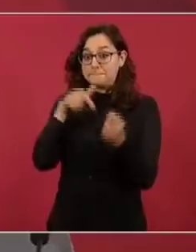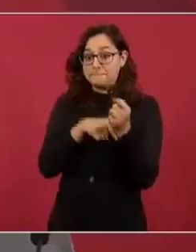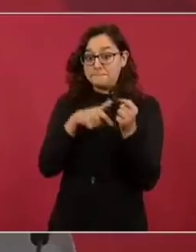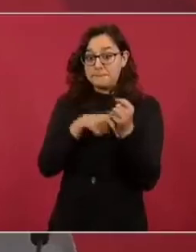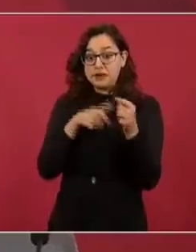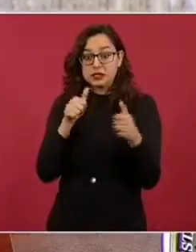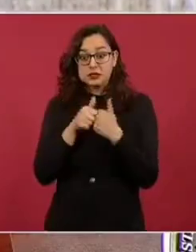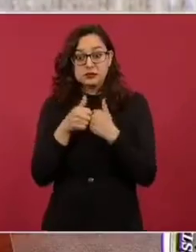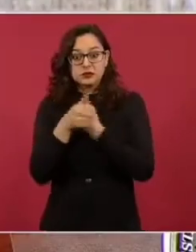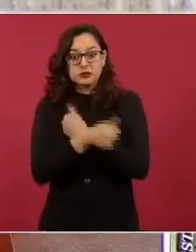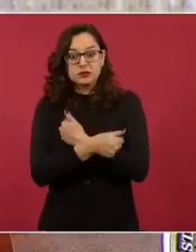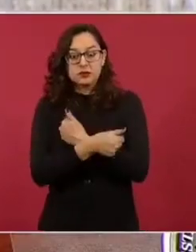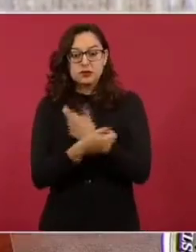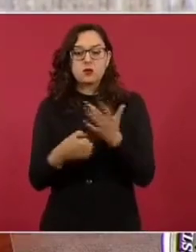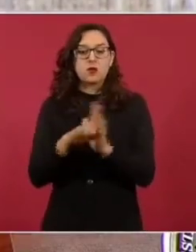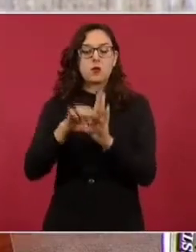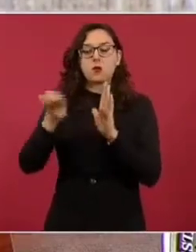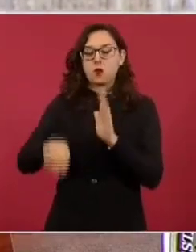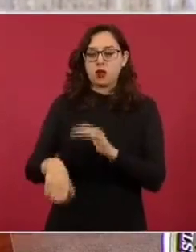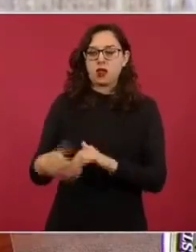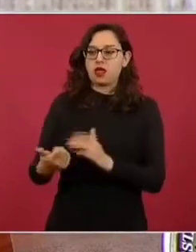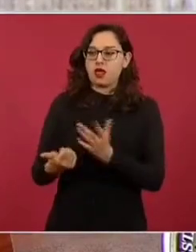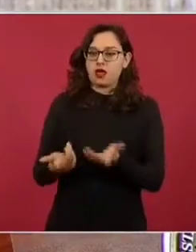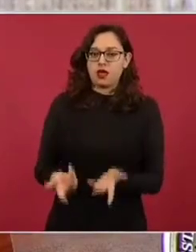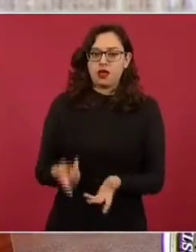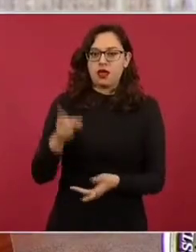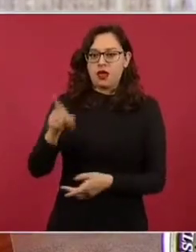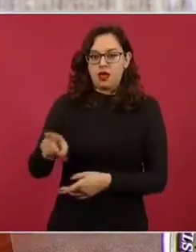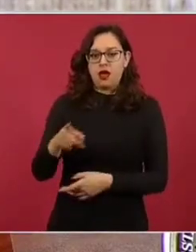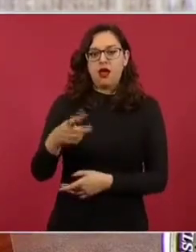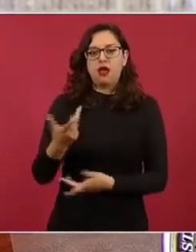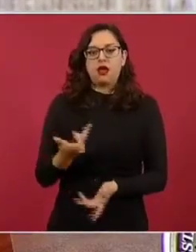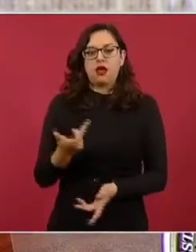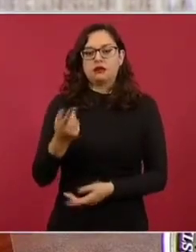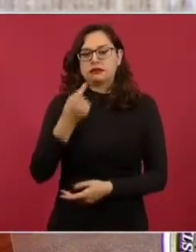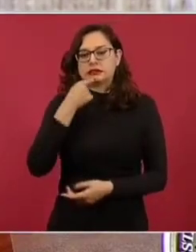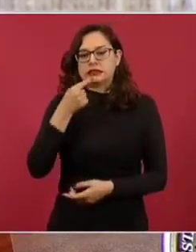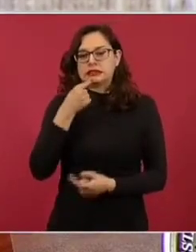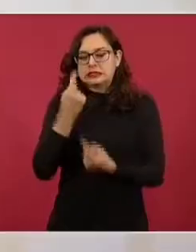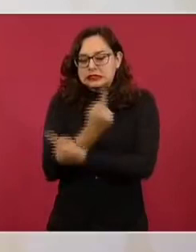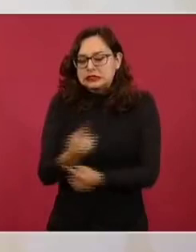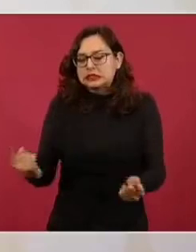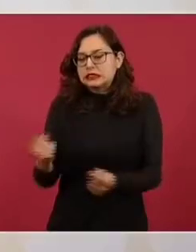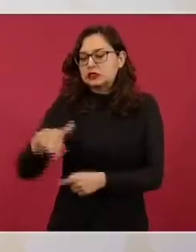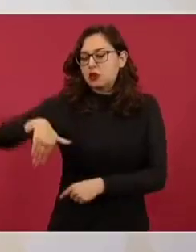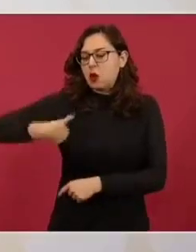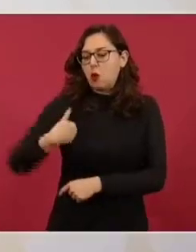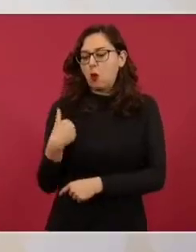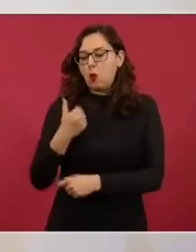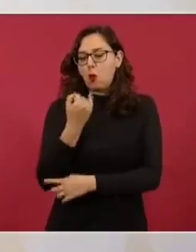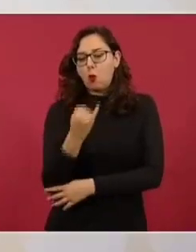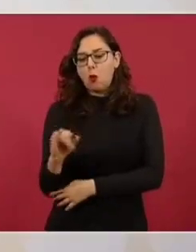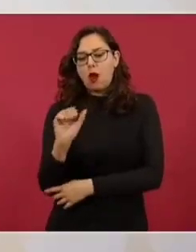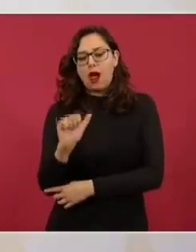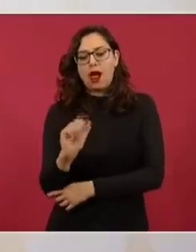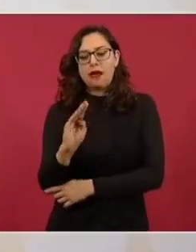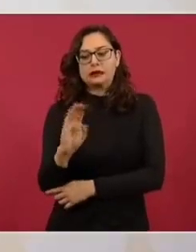lamentables como los de la guardería, como veces. ¿Qué autoridad moral?